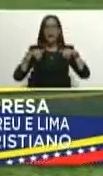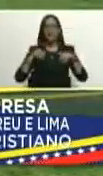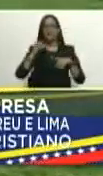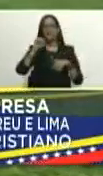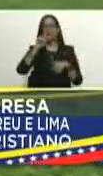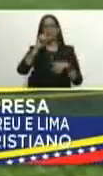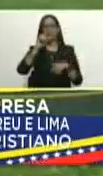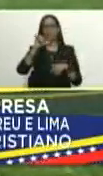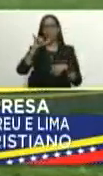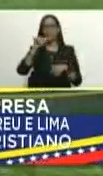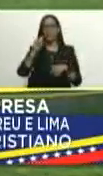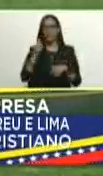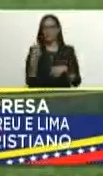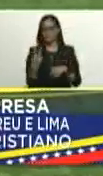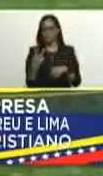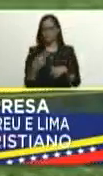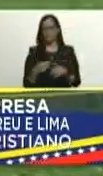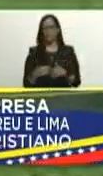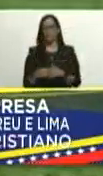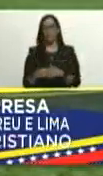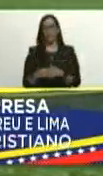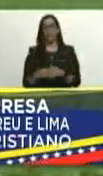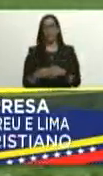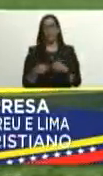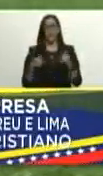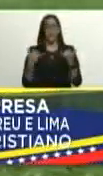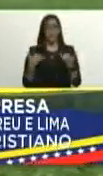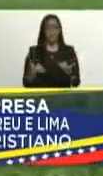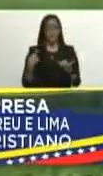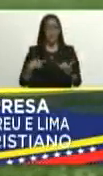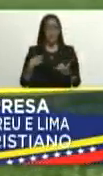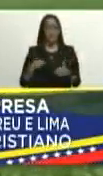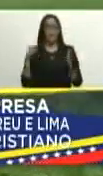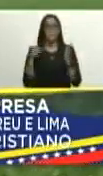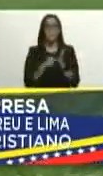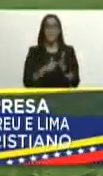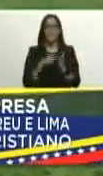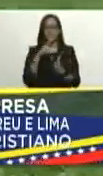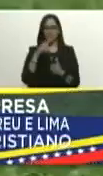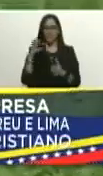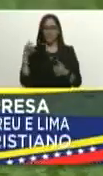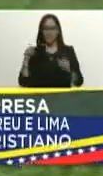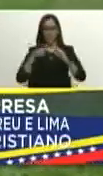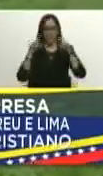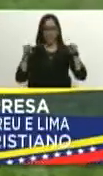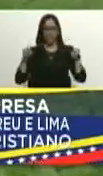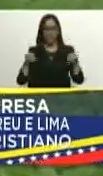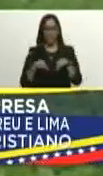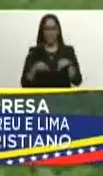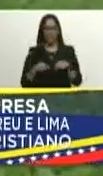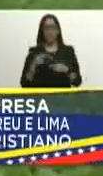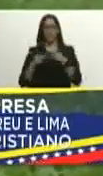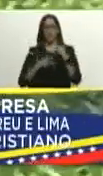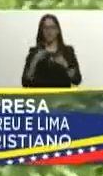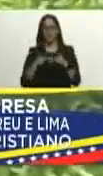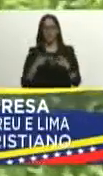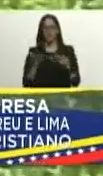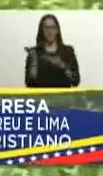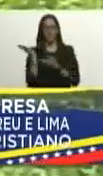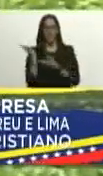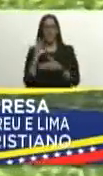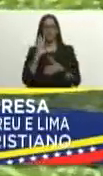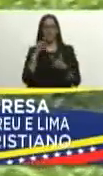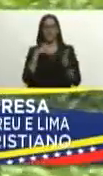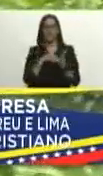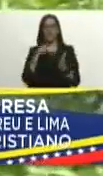a la fecha tenemos implantadas 1.100 hectáreas en esta poligonal que es la número 4 a 5.000 metros al